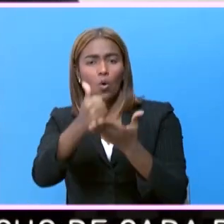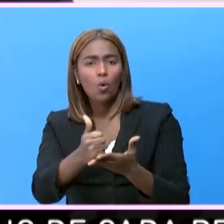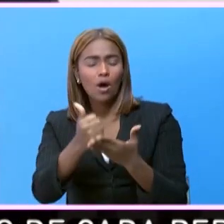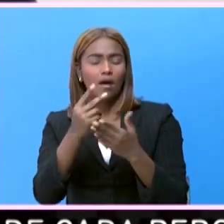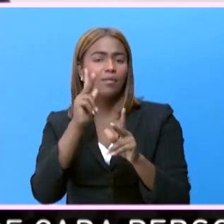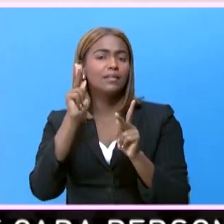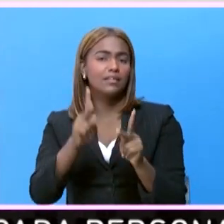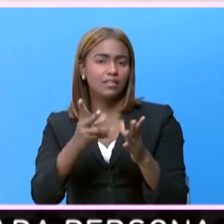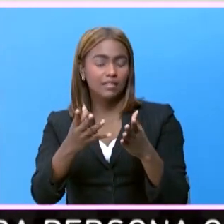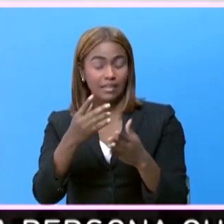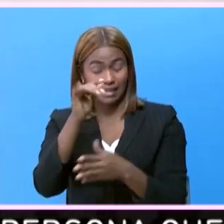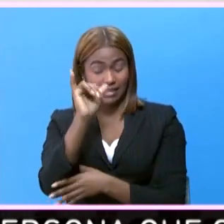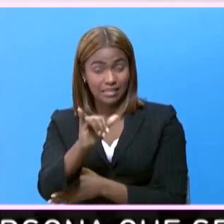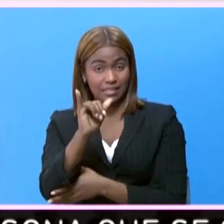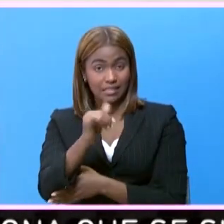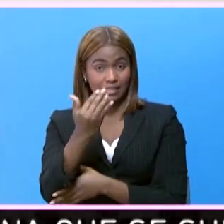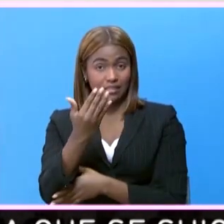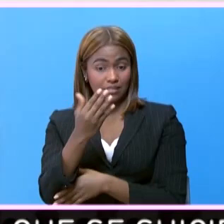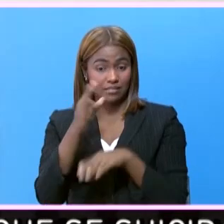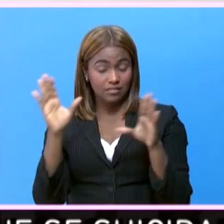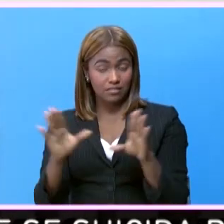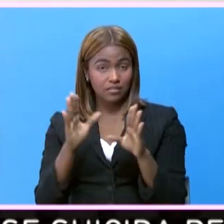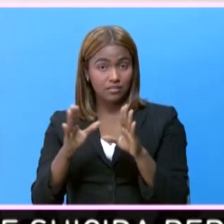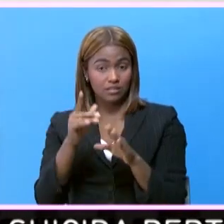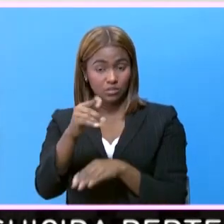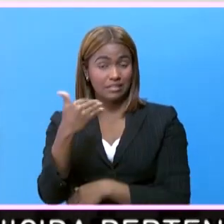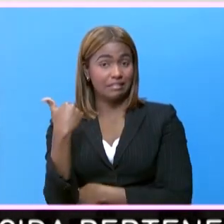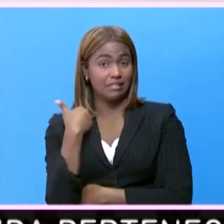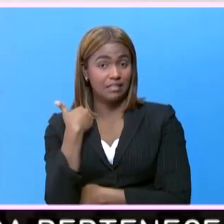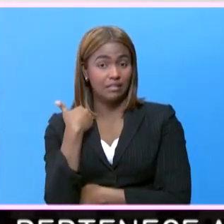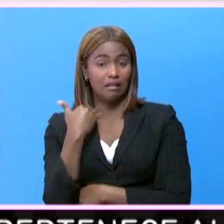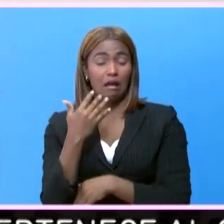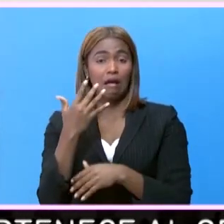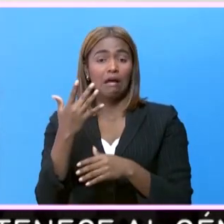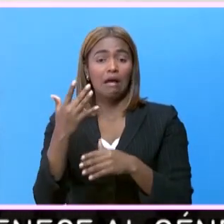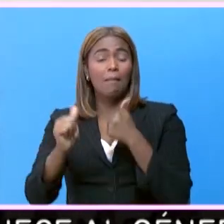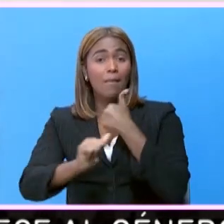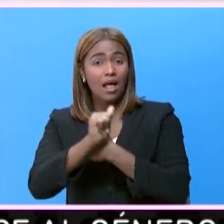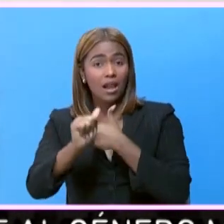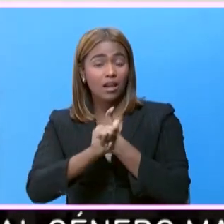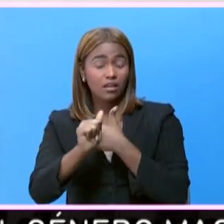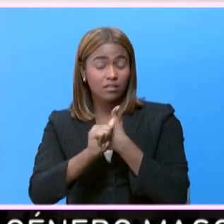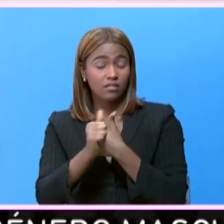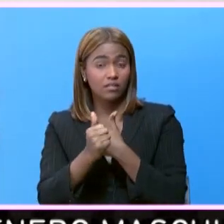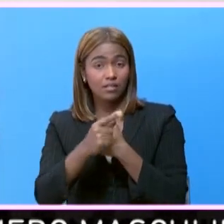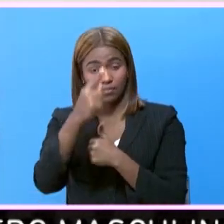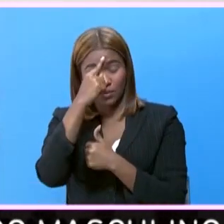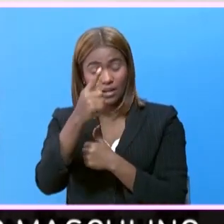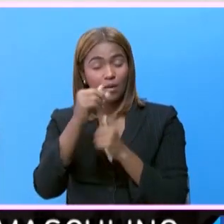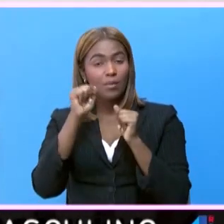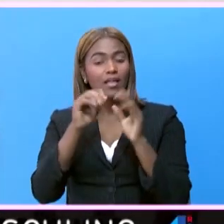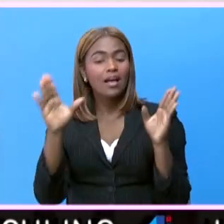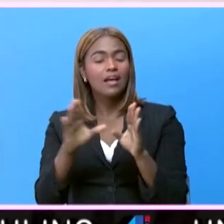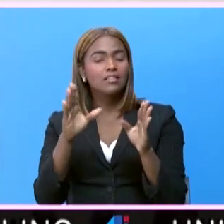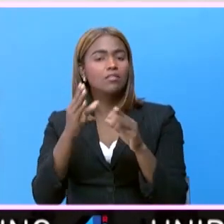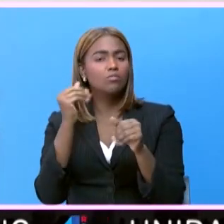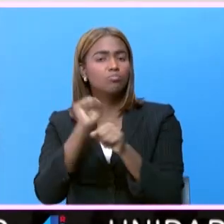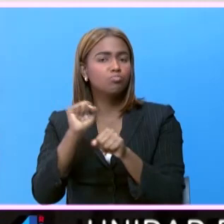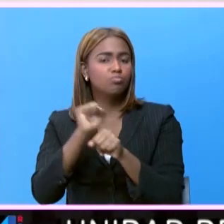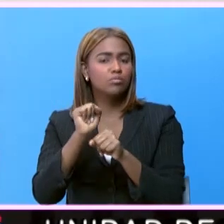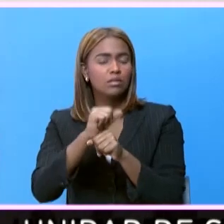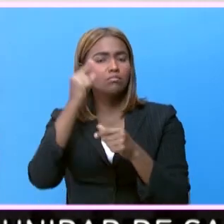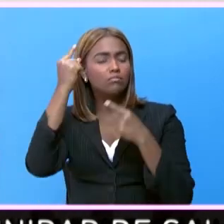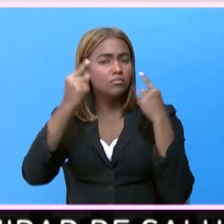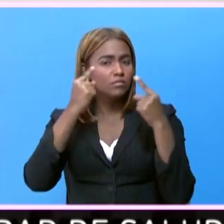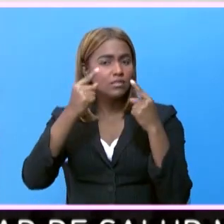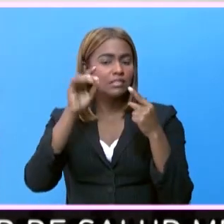interruptor, de que ese gen que tú tienes vulnerable, para que te desarrolles una patología